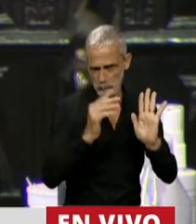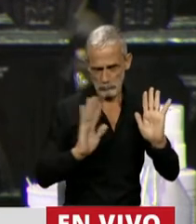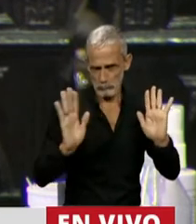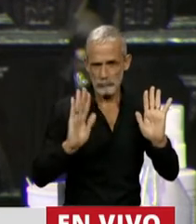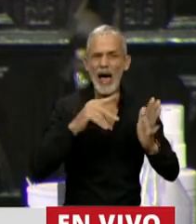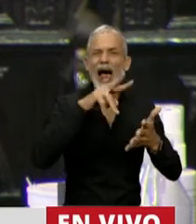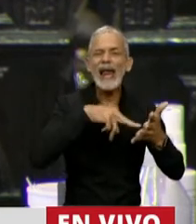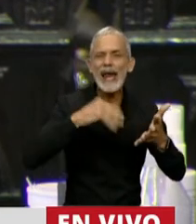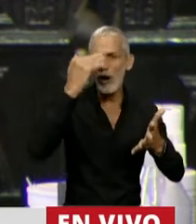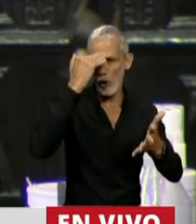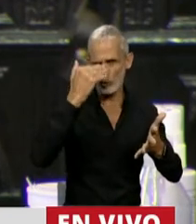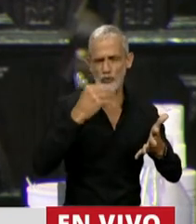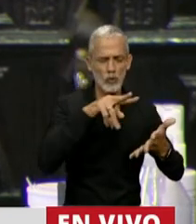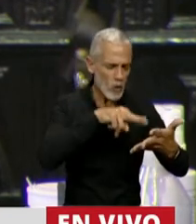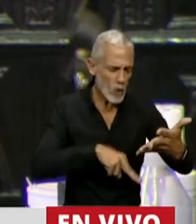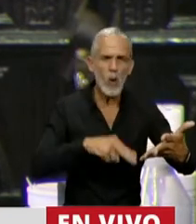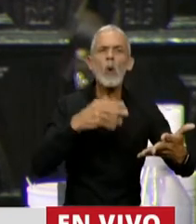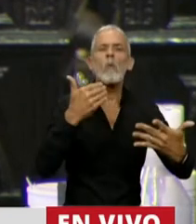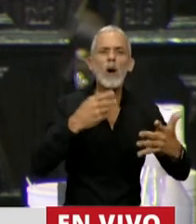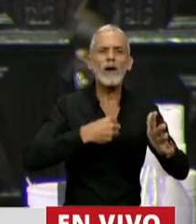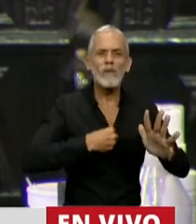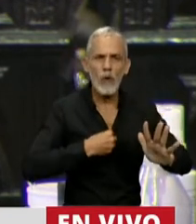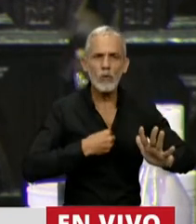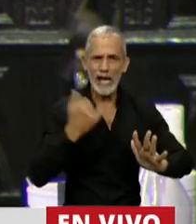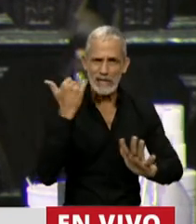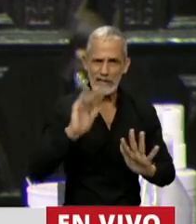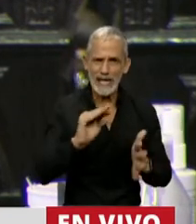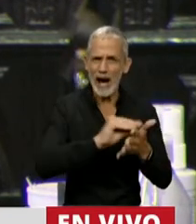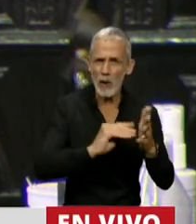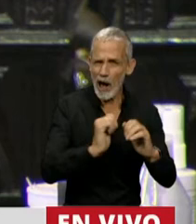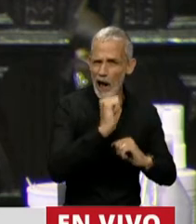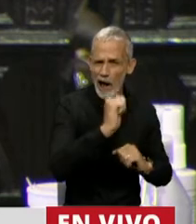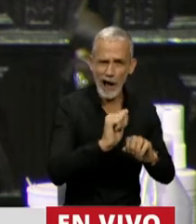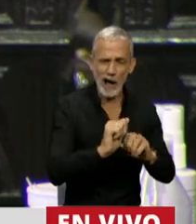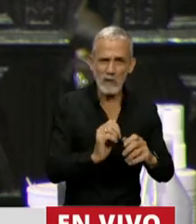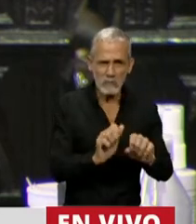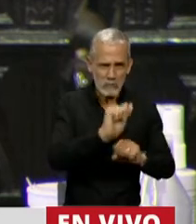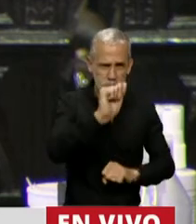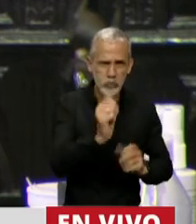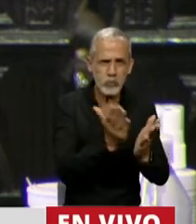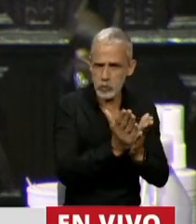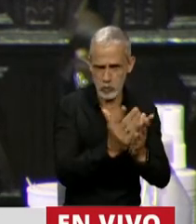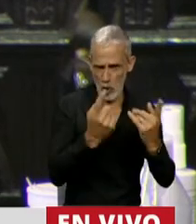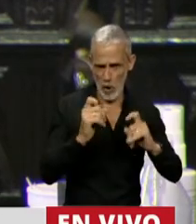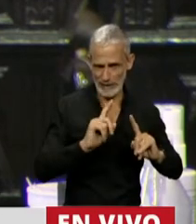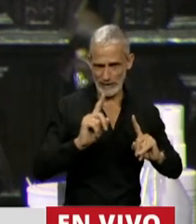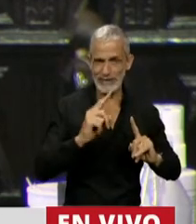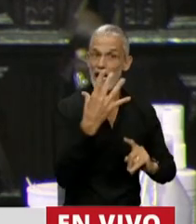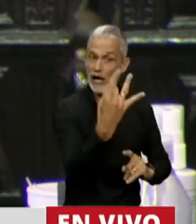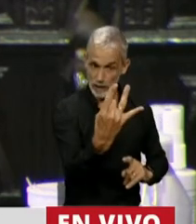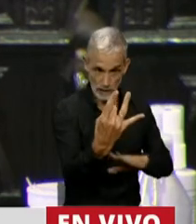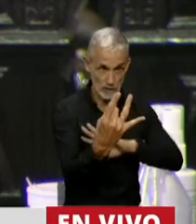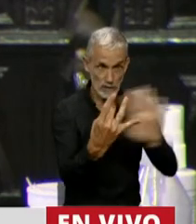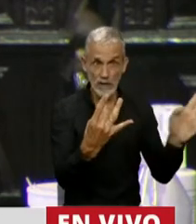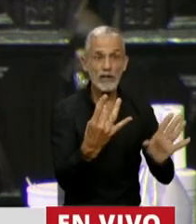pueda leer la Constitución y que tenga buena fe en sus actos y esté sentado acá, es electo por el pueblo, es un